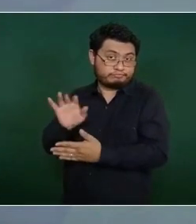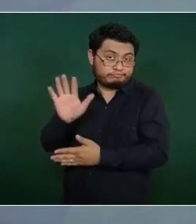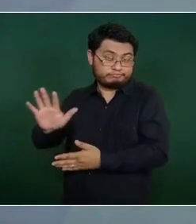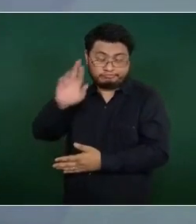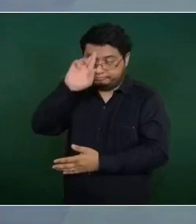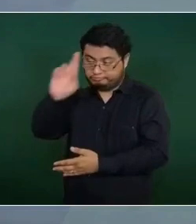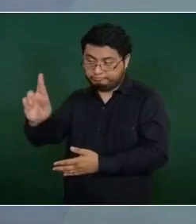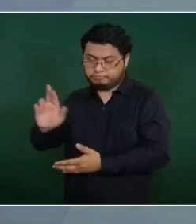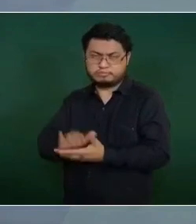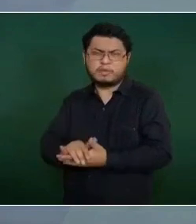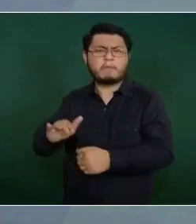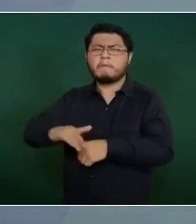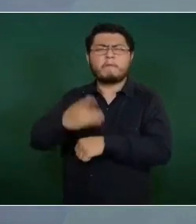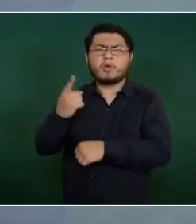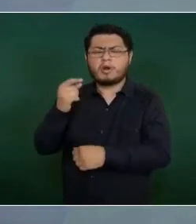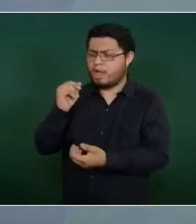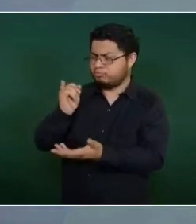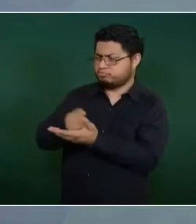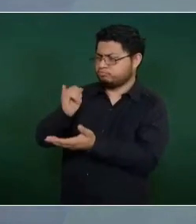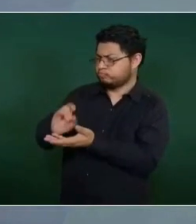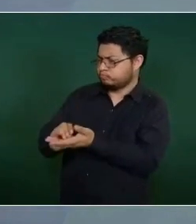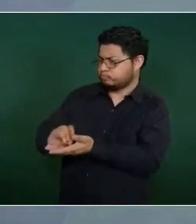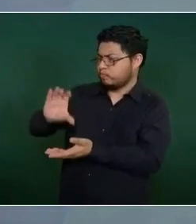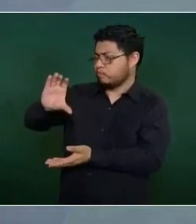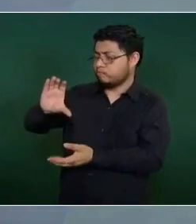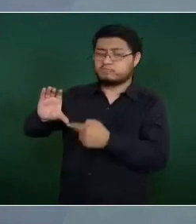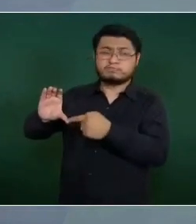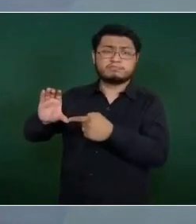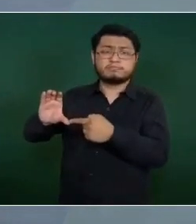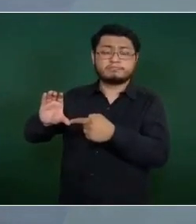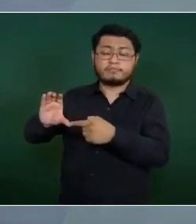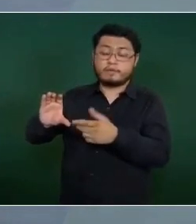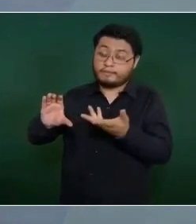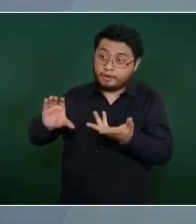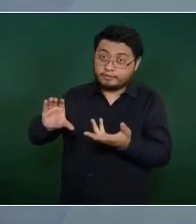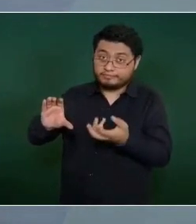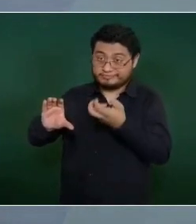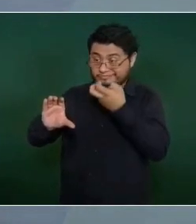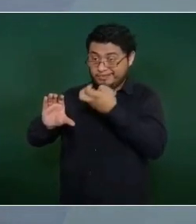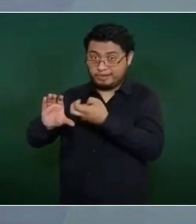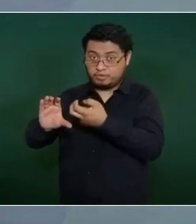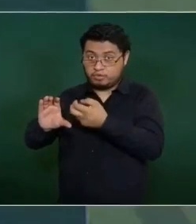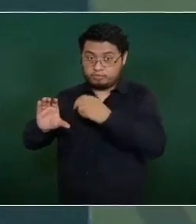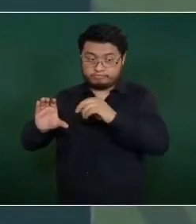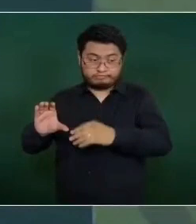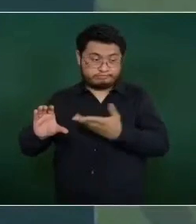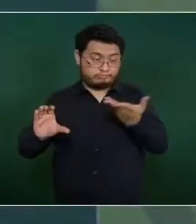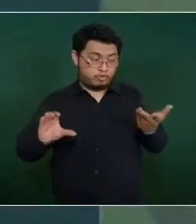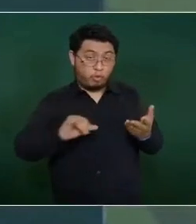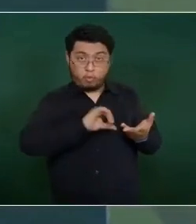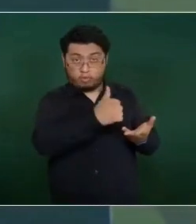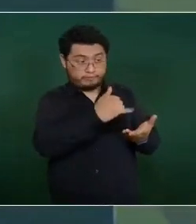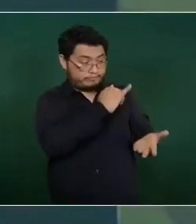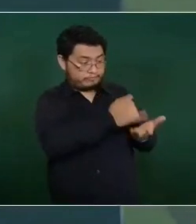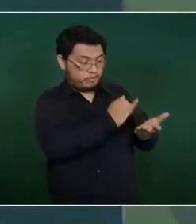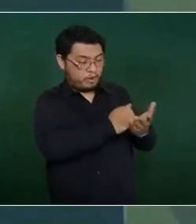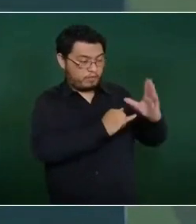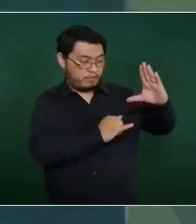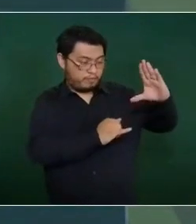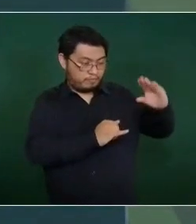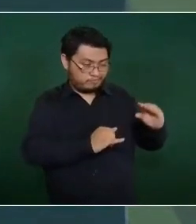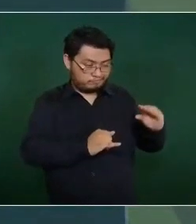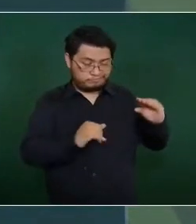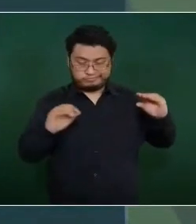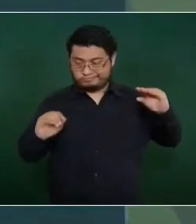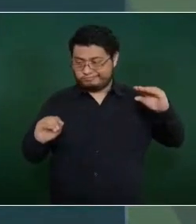¿Por qué aumentan la tasa? Porque de esa manera baja la inflación, nada más que se corre el